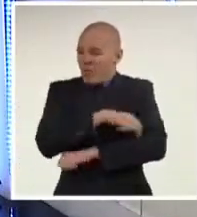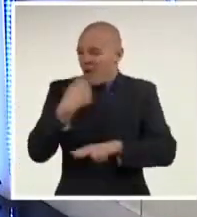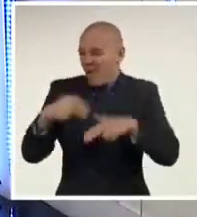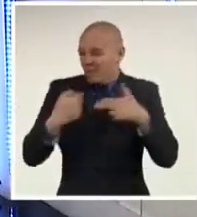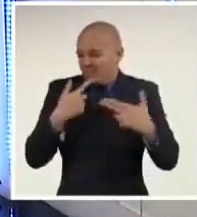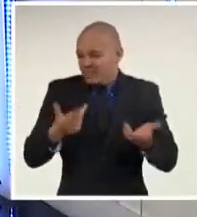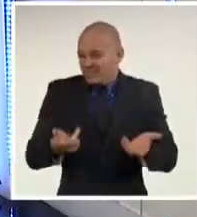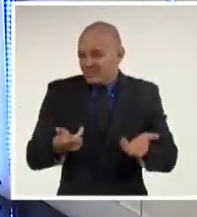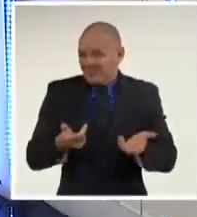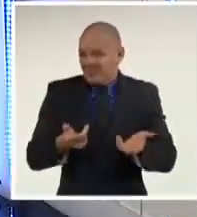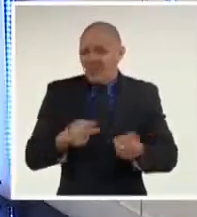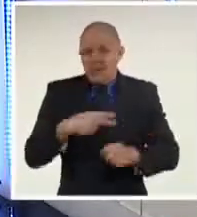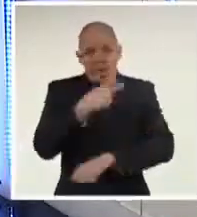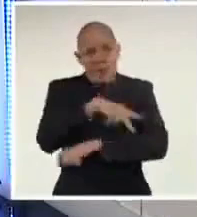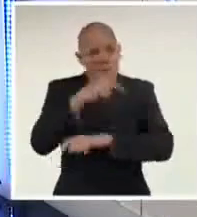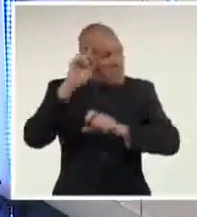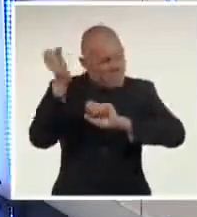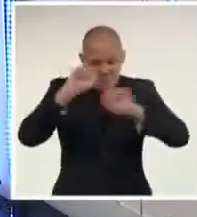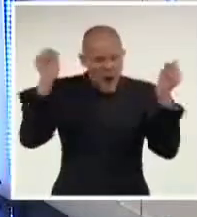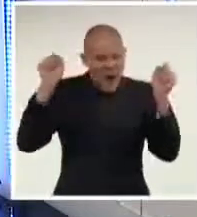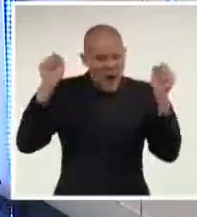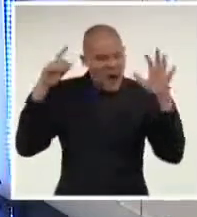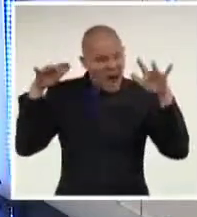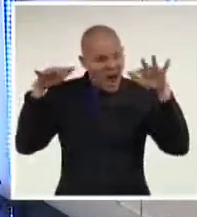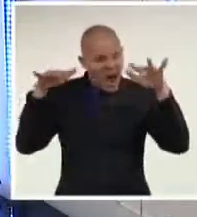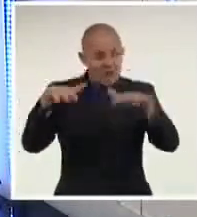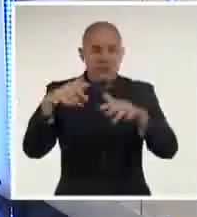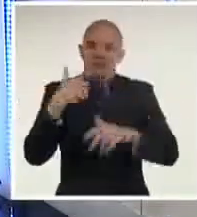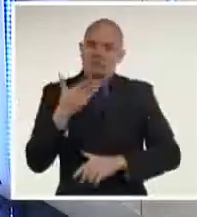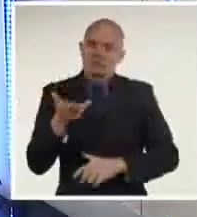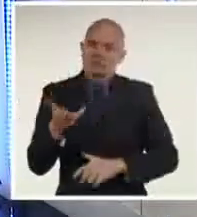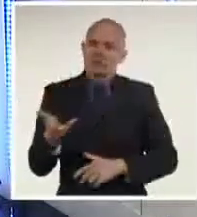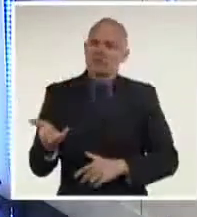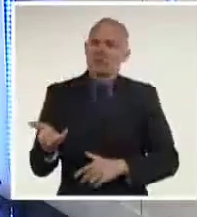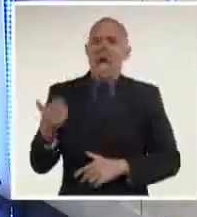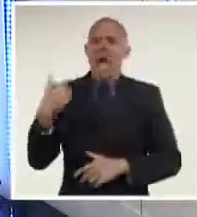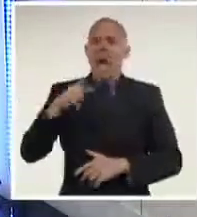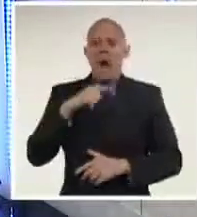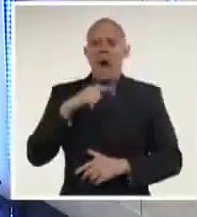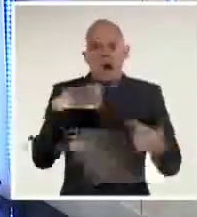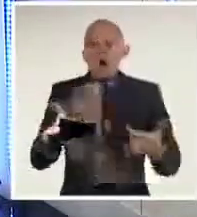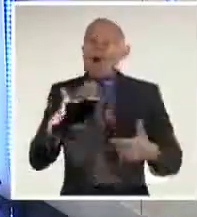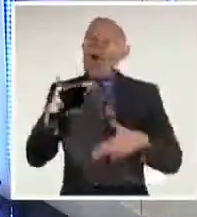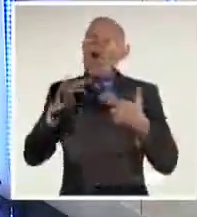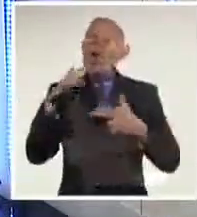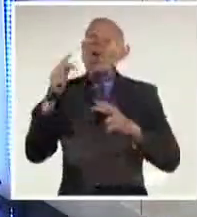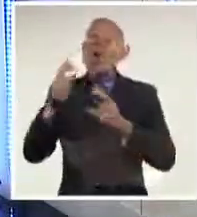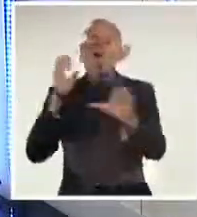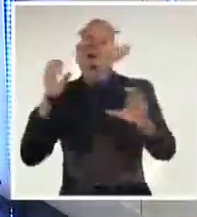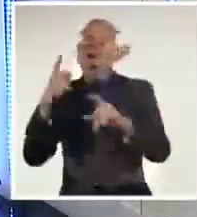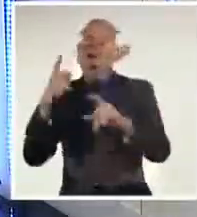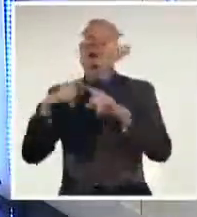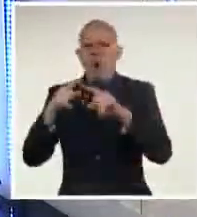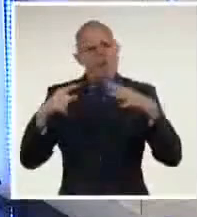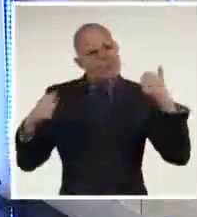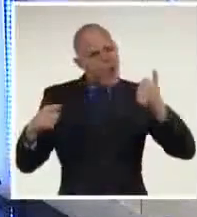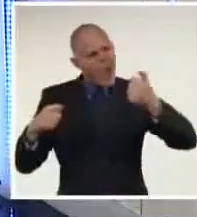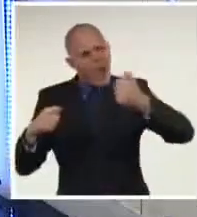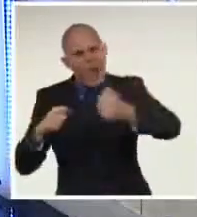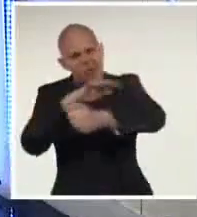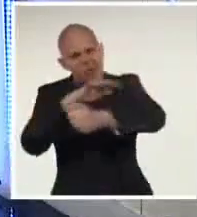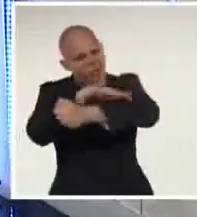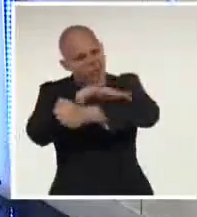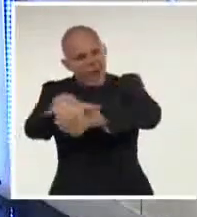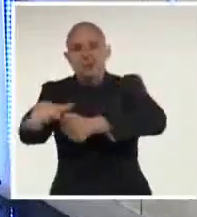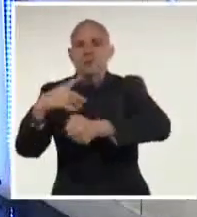no se sabe cómo va a terminar. Los manifestantes se envalentonan. En omnibus y en cuanto a medios de transporte pudieron, los del